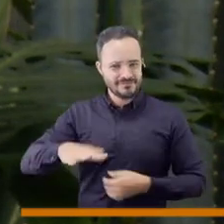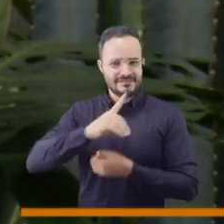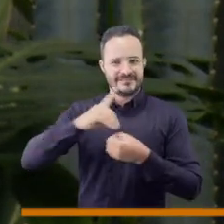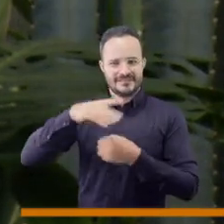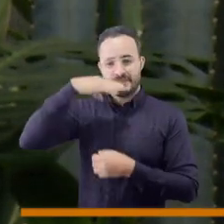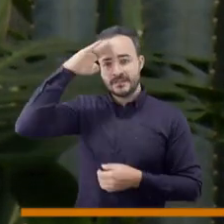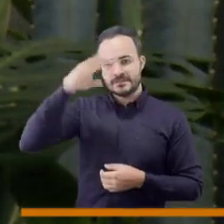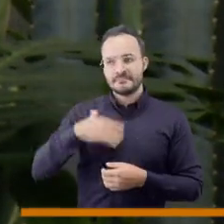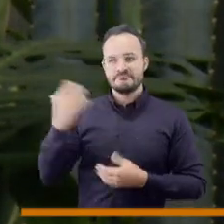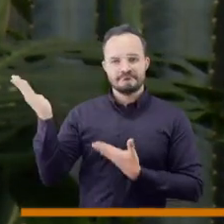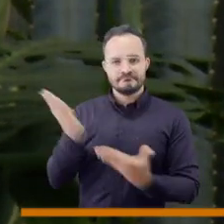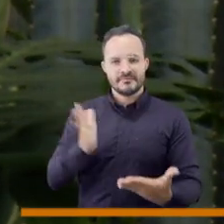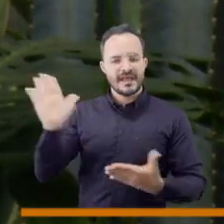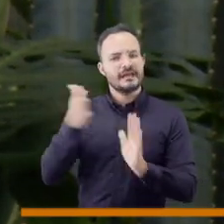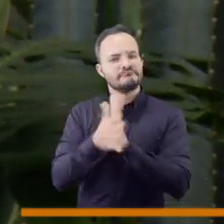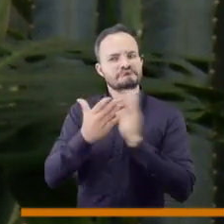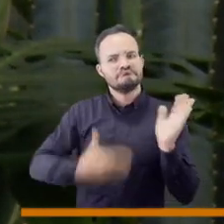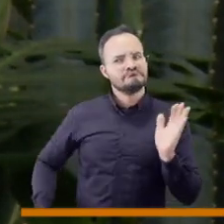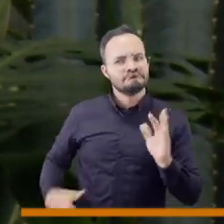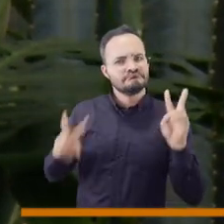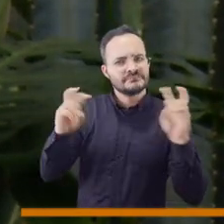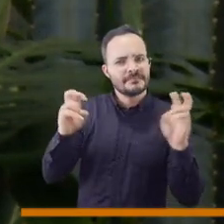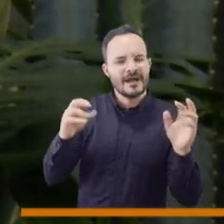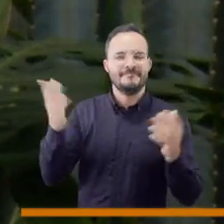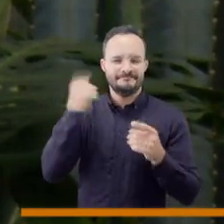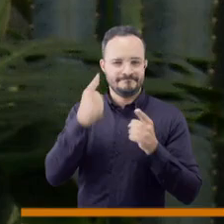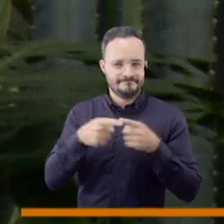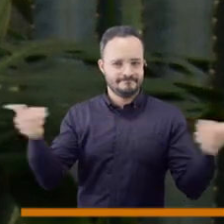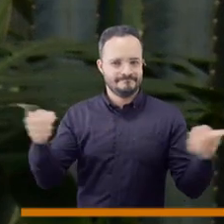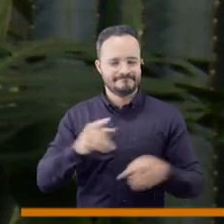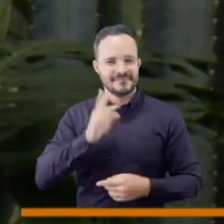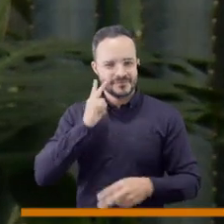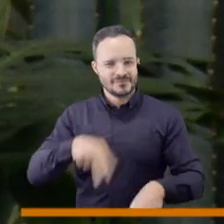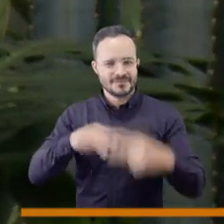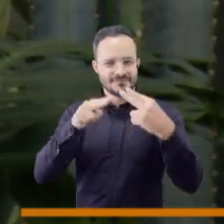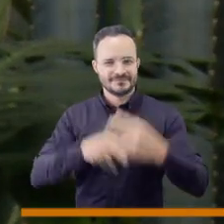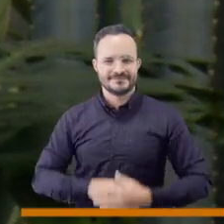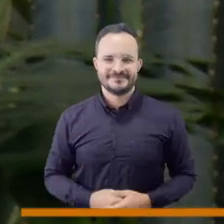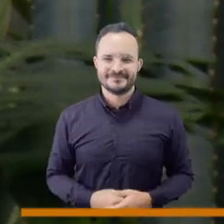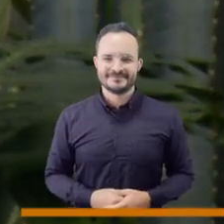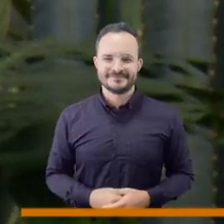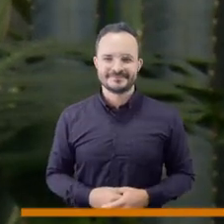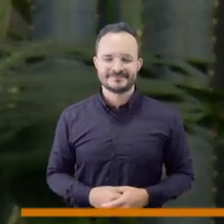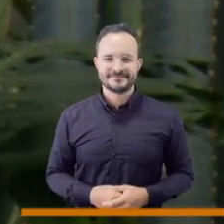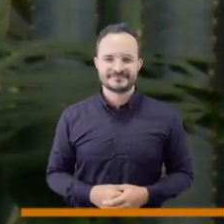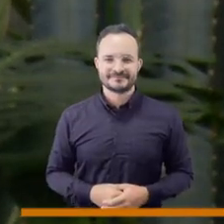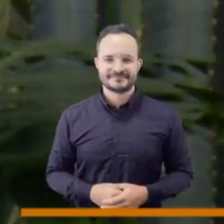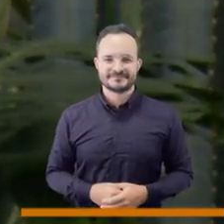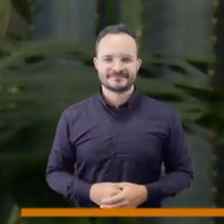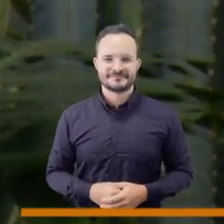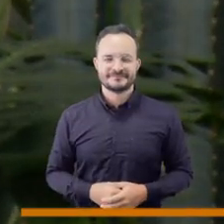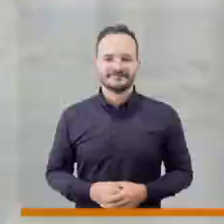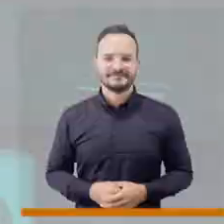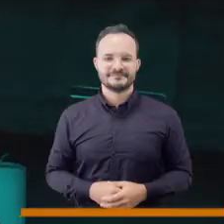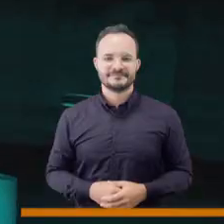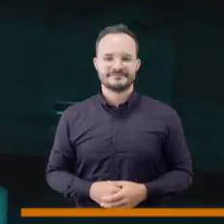presidente del consejo distrital en su sección Cuenta el presidente y este tema de interés para todos, ya regresamos.